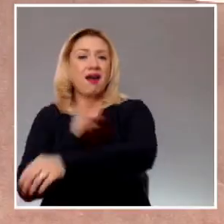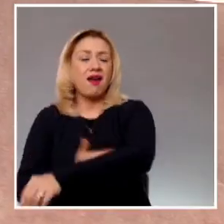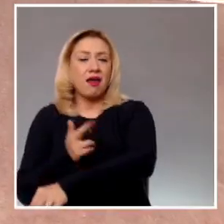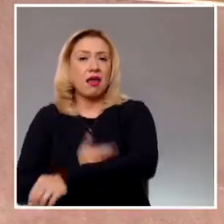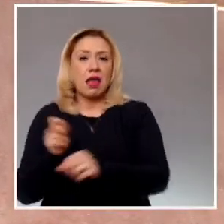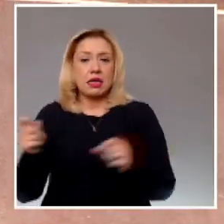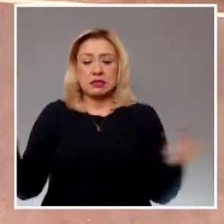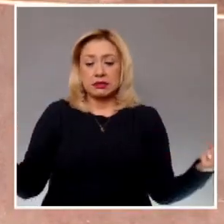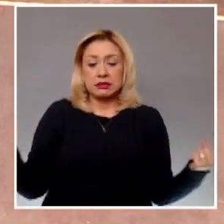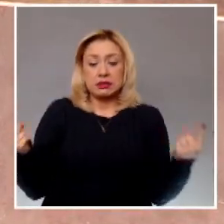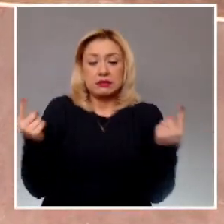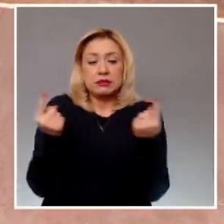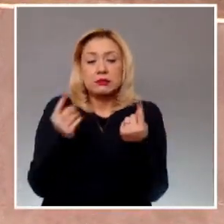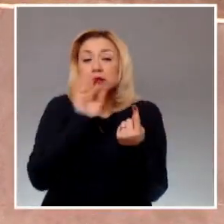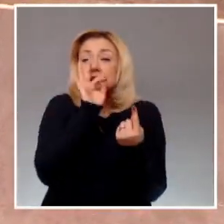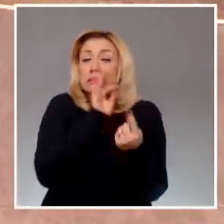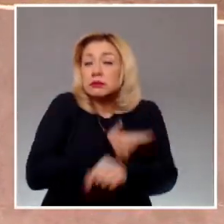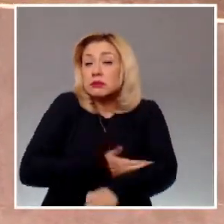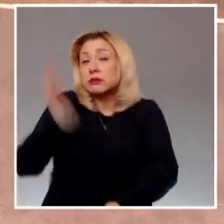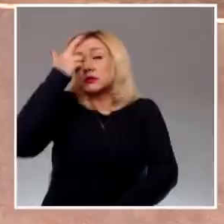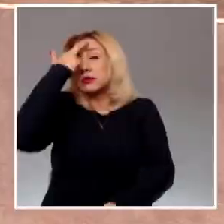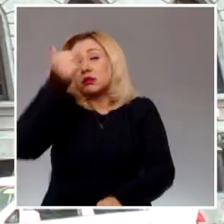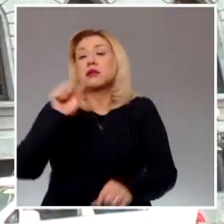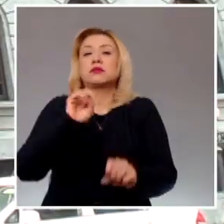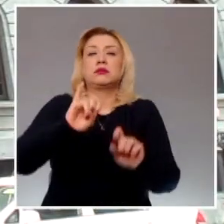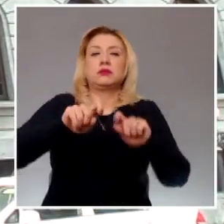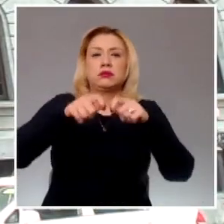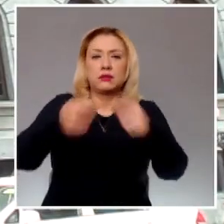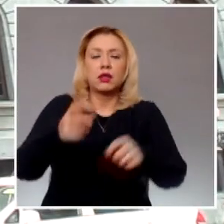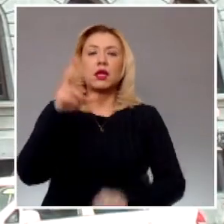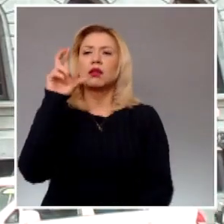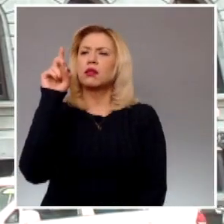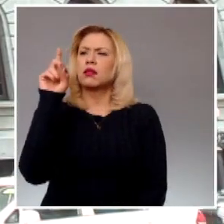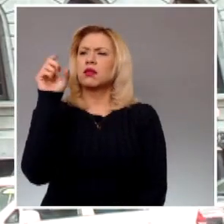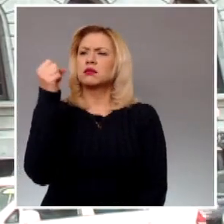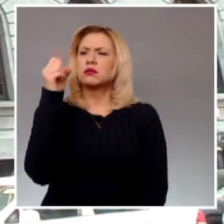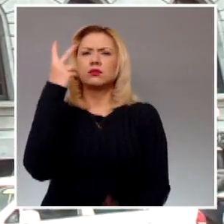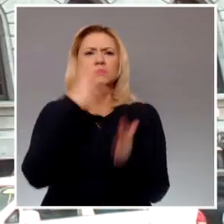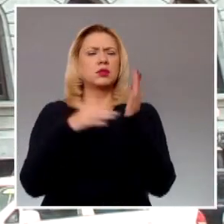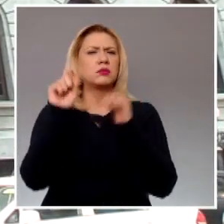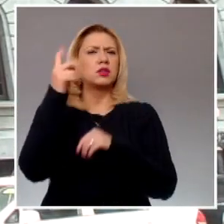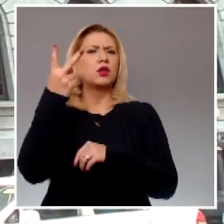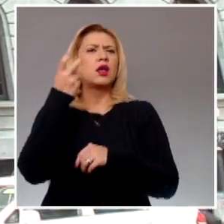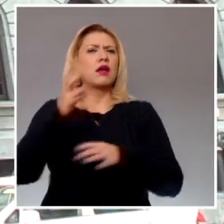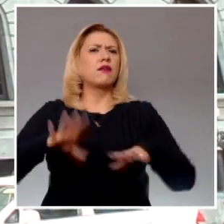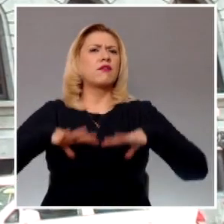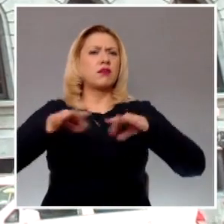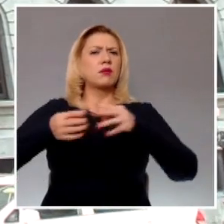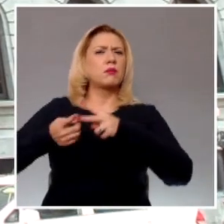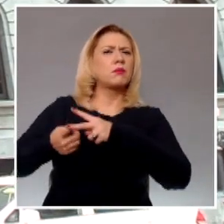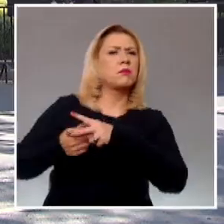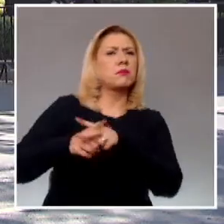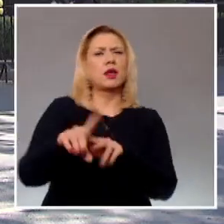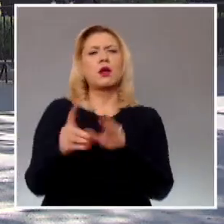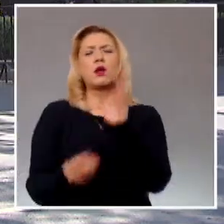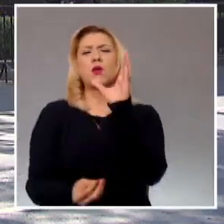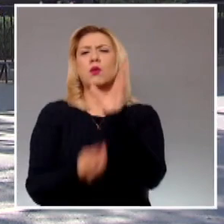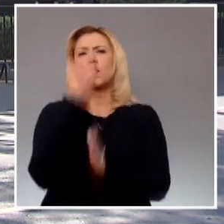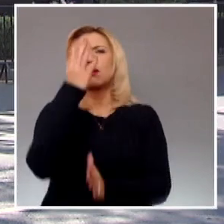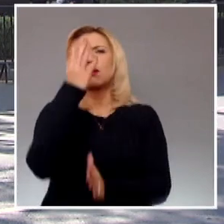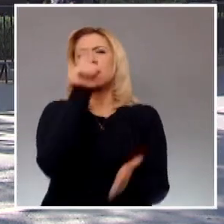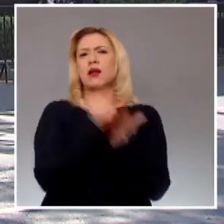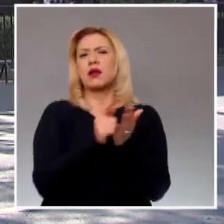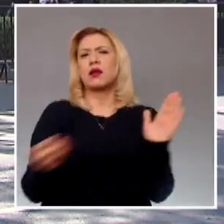retroactivos al 30 de septiembre de 2022, que fue cuando entró en vigor la disposición declarada